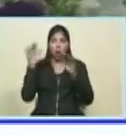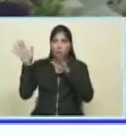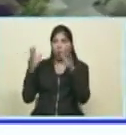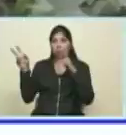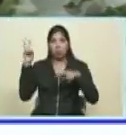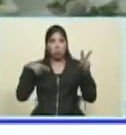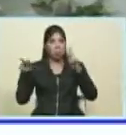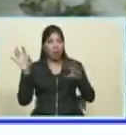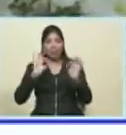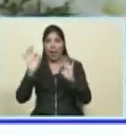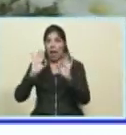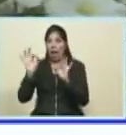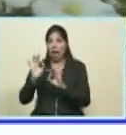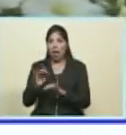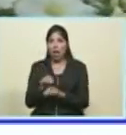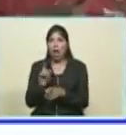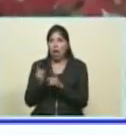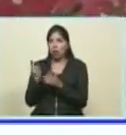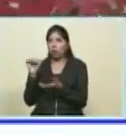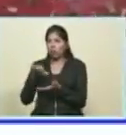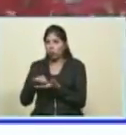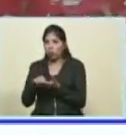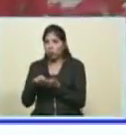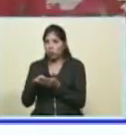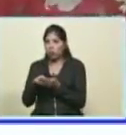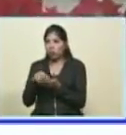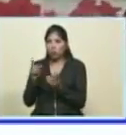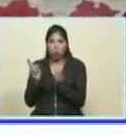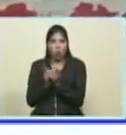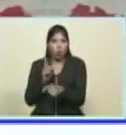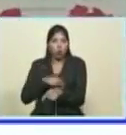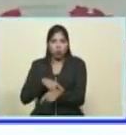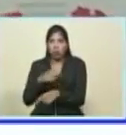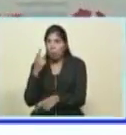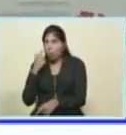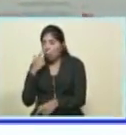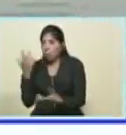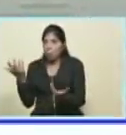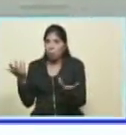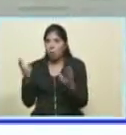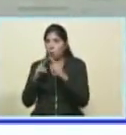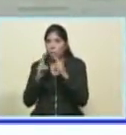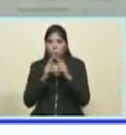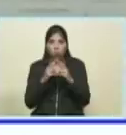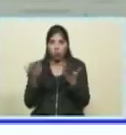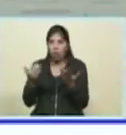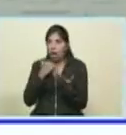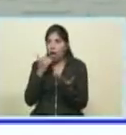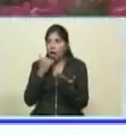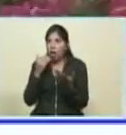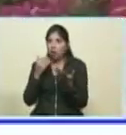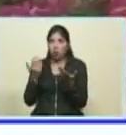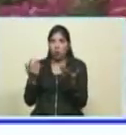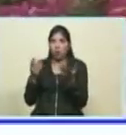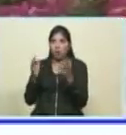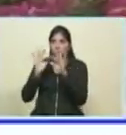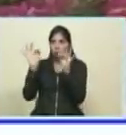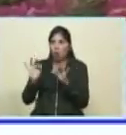oportunidades que nos quedamos en algunas ciudades salimos a caminar para ver algo, pues, conocer de su arquitectura,